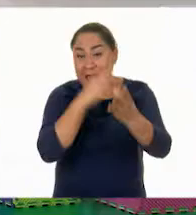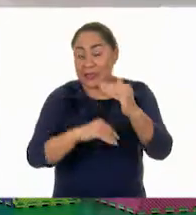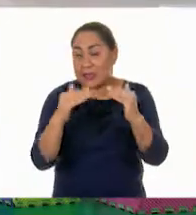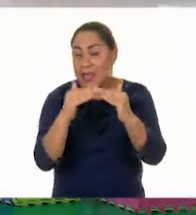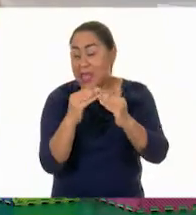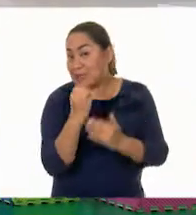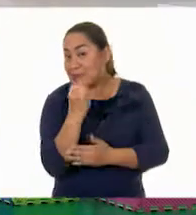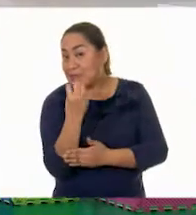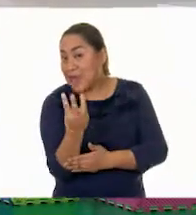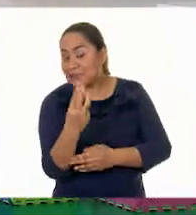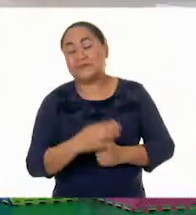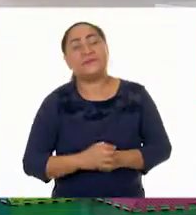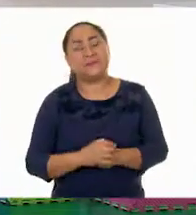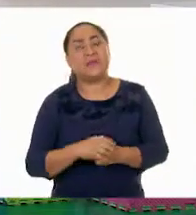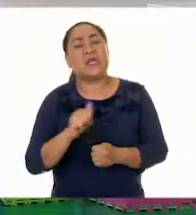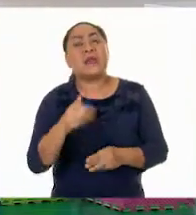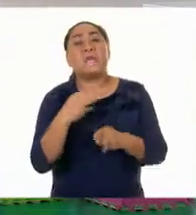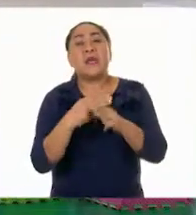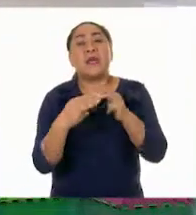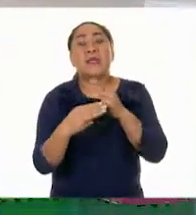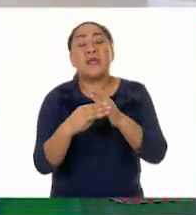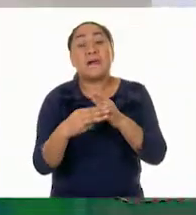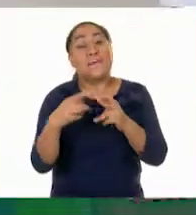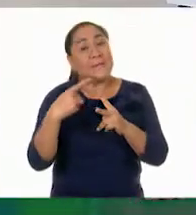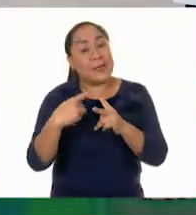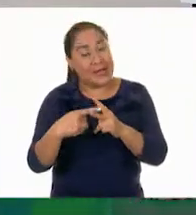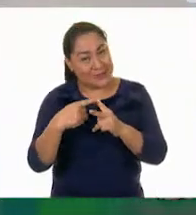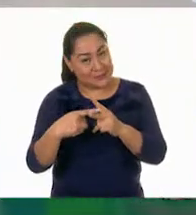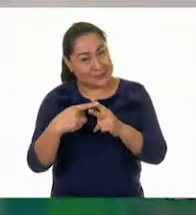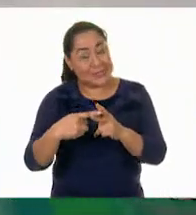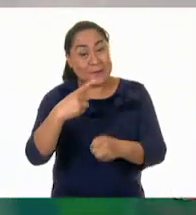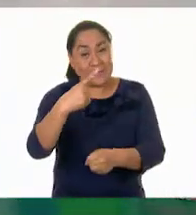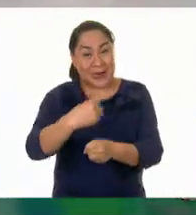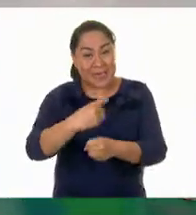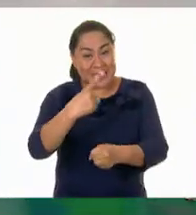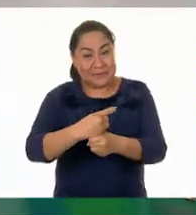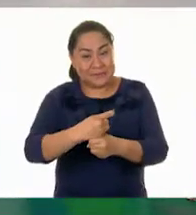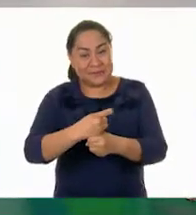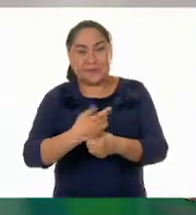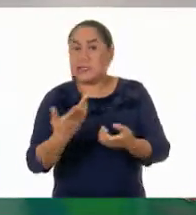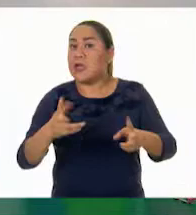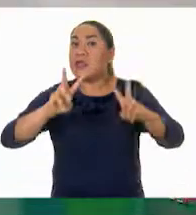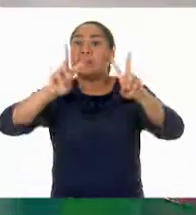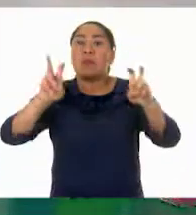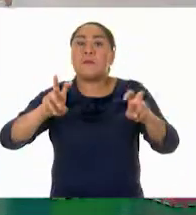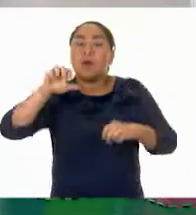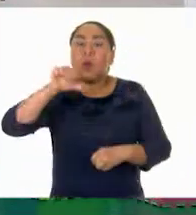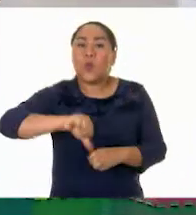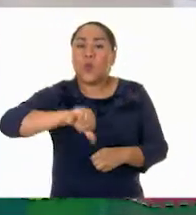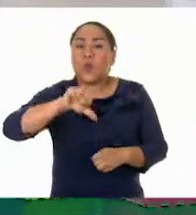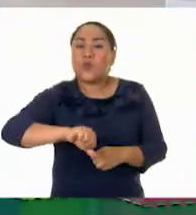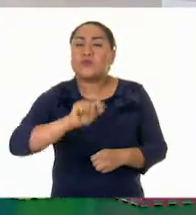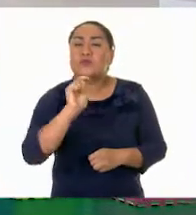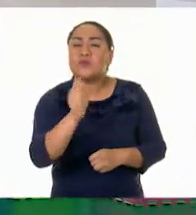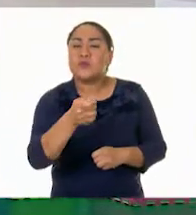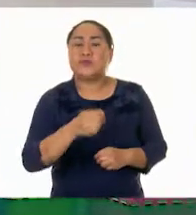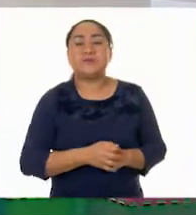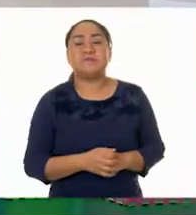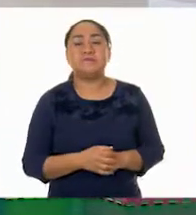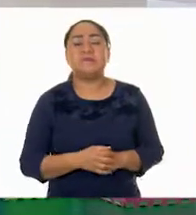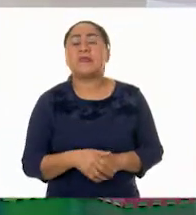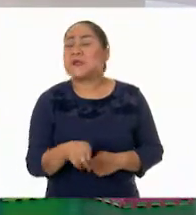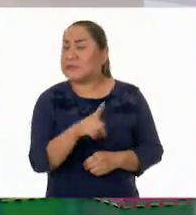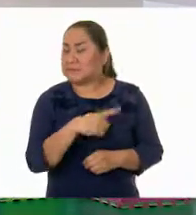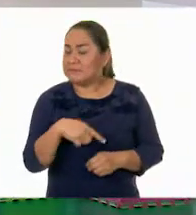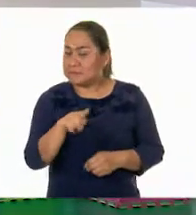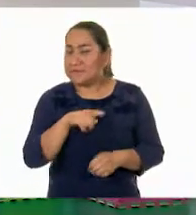3. Esta es la asignatura de matemáticas para primer grado. Y nuestro tema es... ¡Seguimos